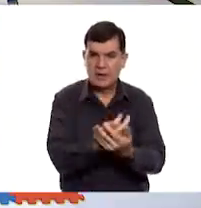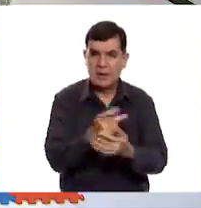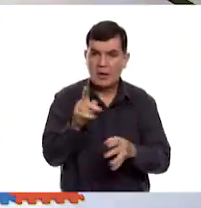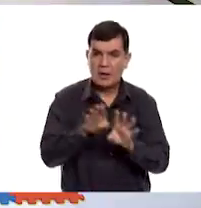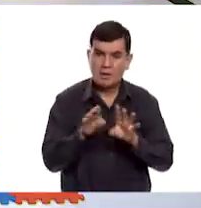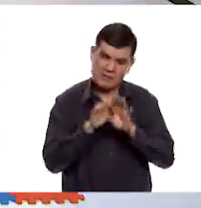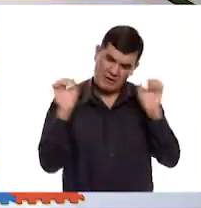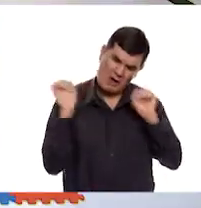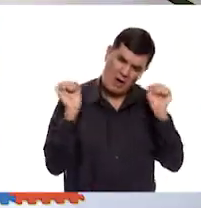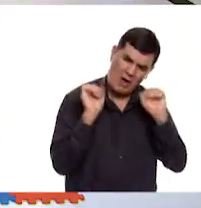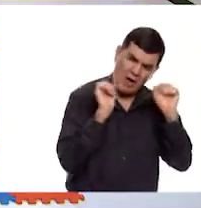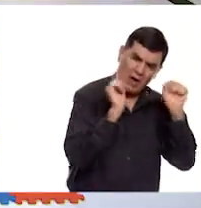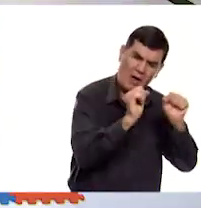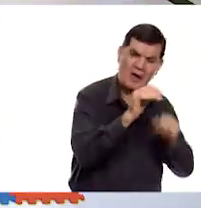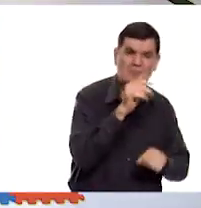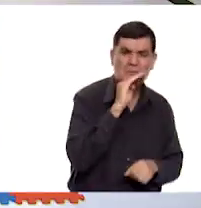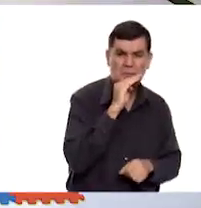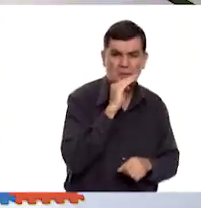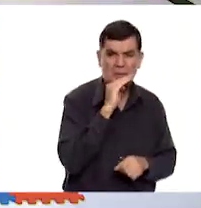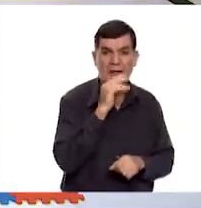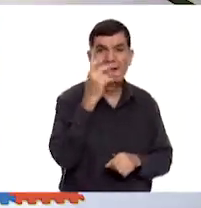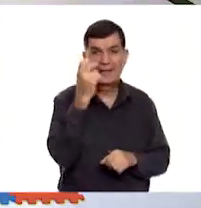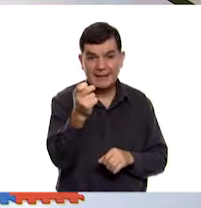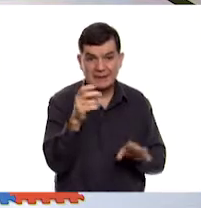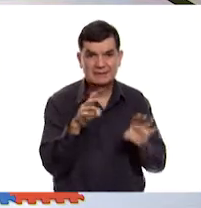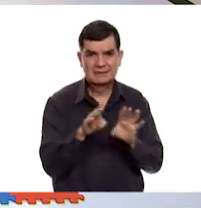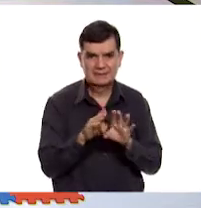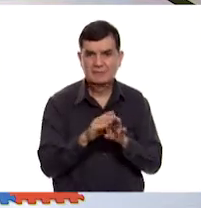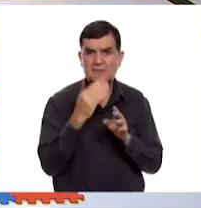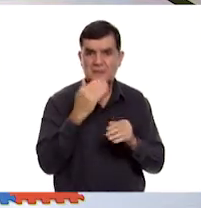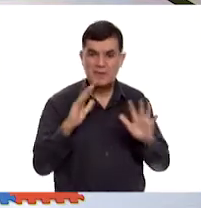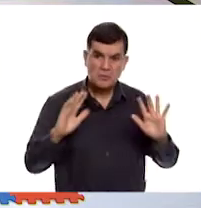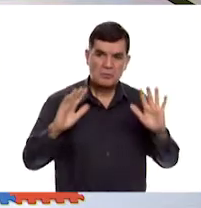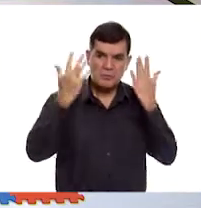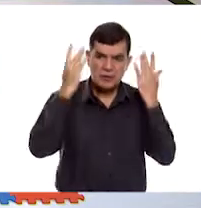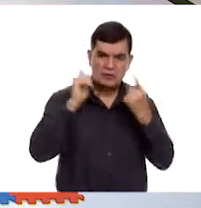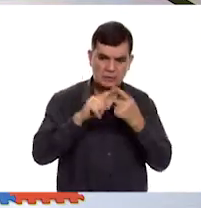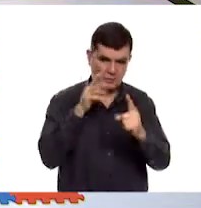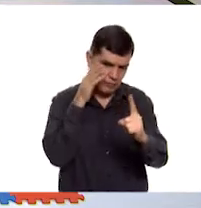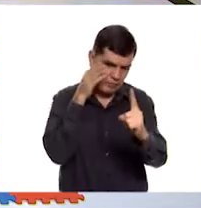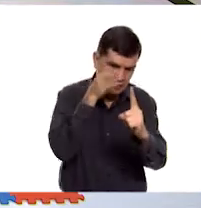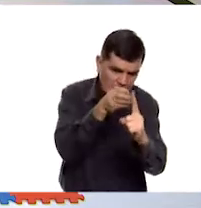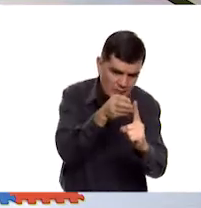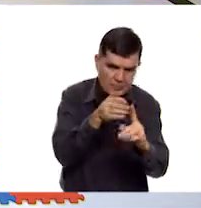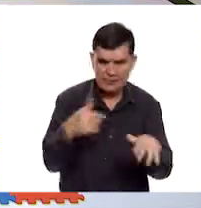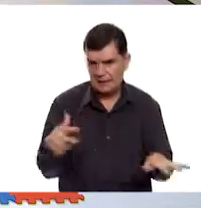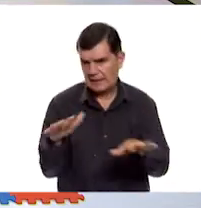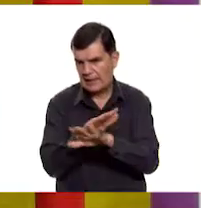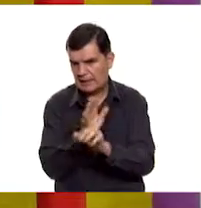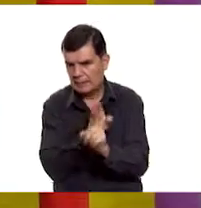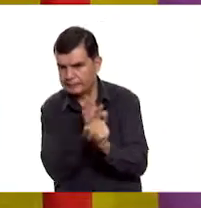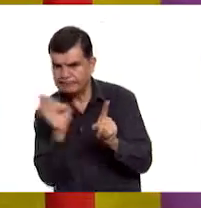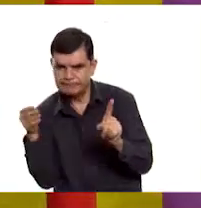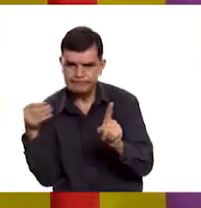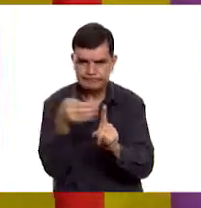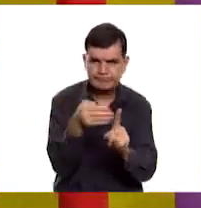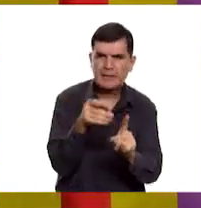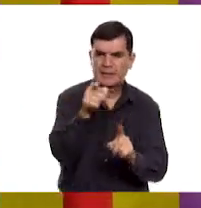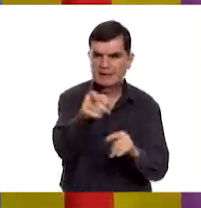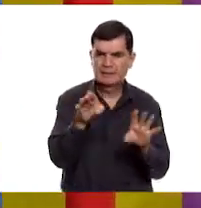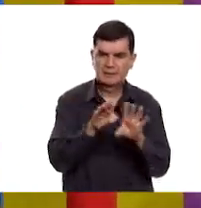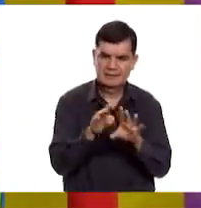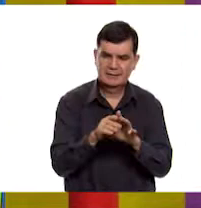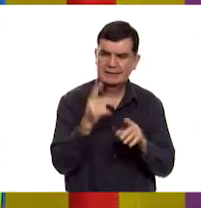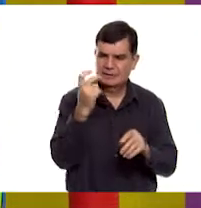corro hacia mi mamá. Eso, muy bien, Pilar. Velocidad, dirección y cambio de dirección. Muy bien, es ya